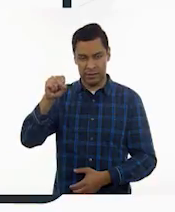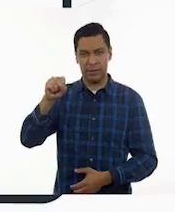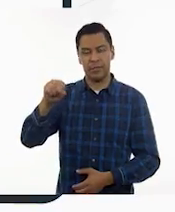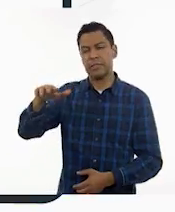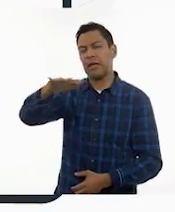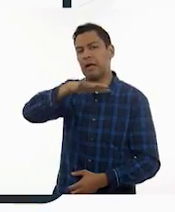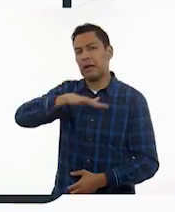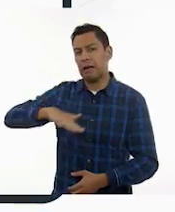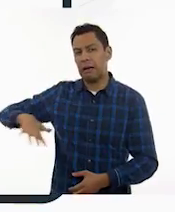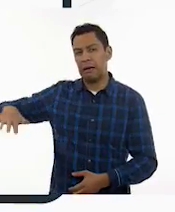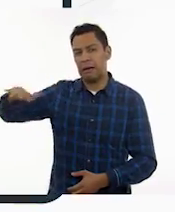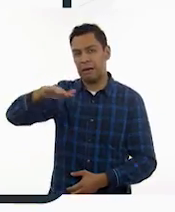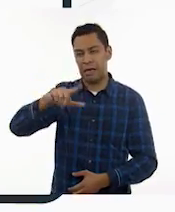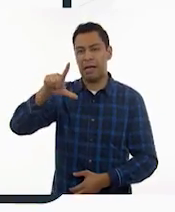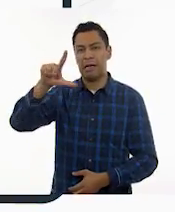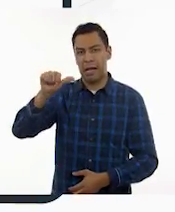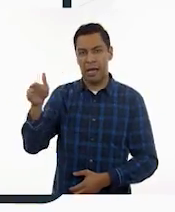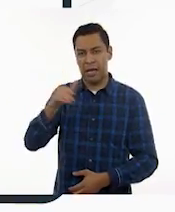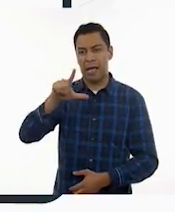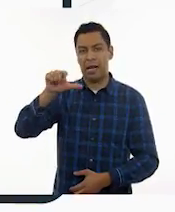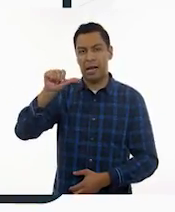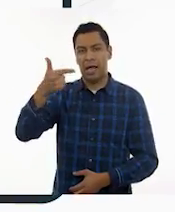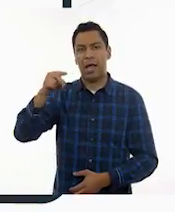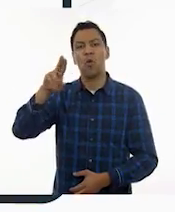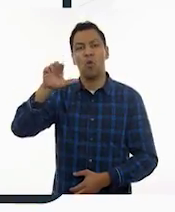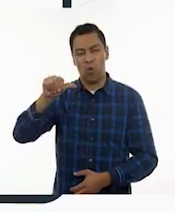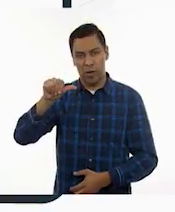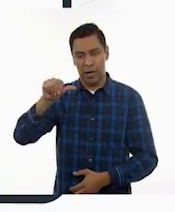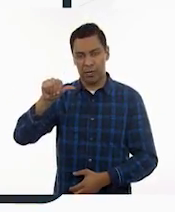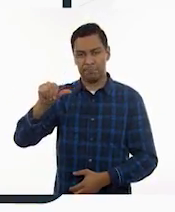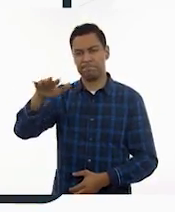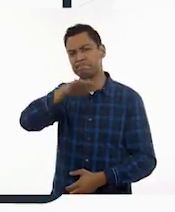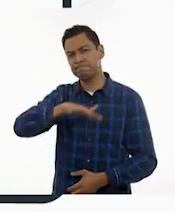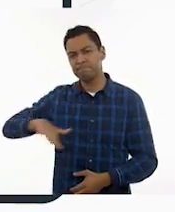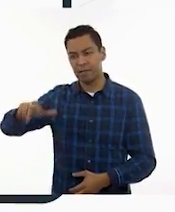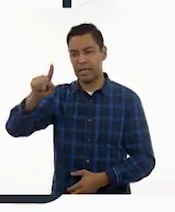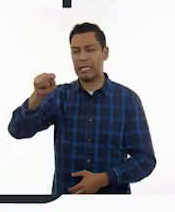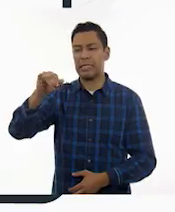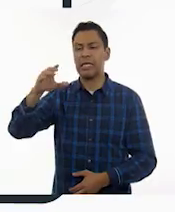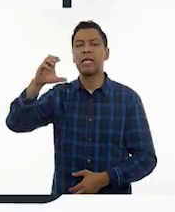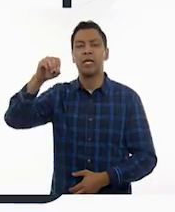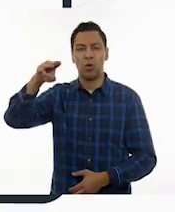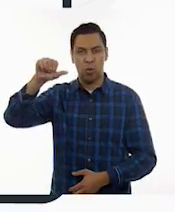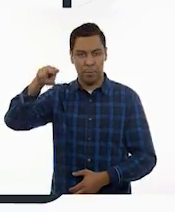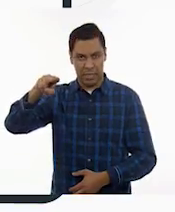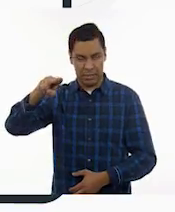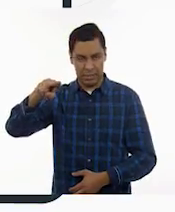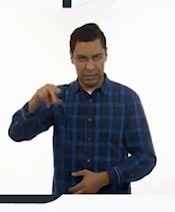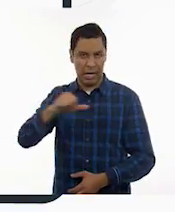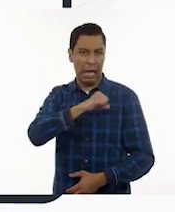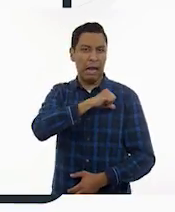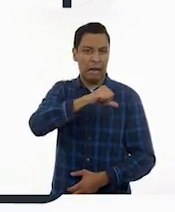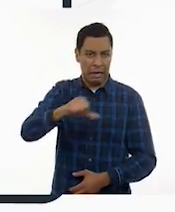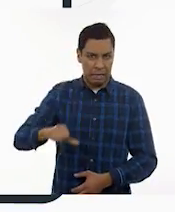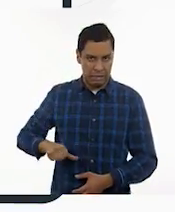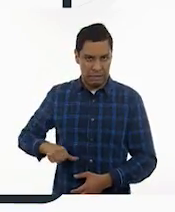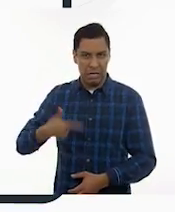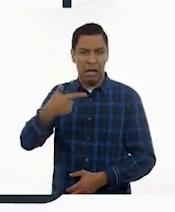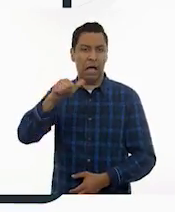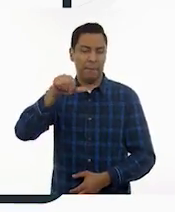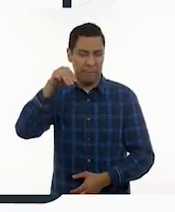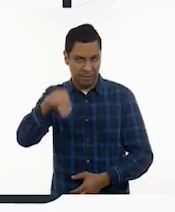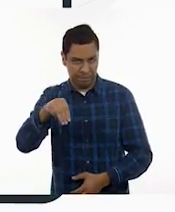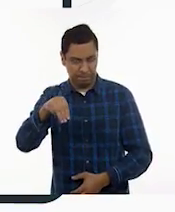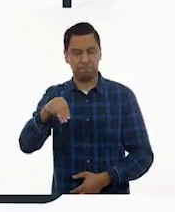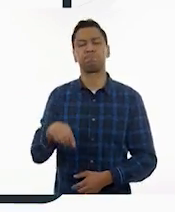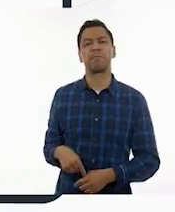en la colonia La Laguna Ticomán, Alcaldía Gustavo Amadero. En todos los años que he estado en la